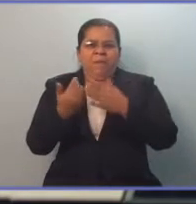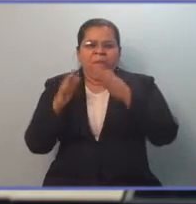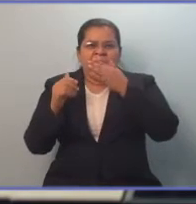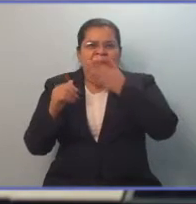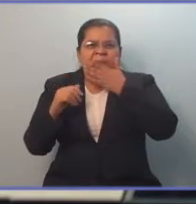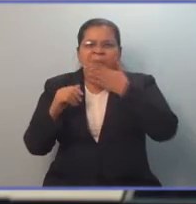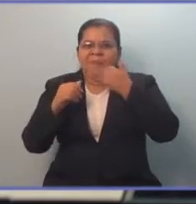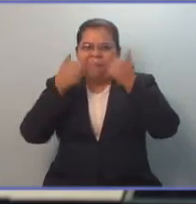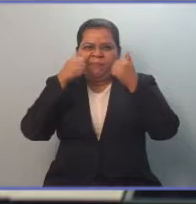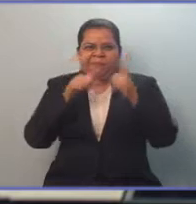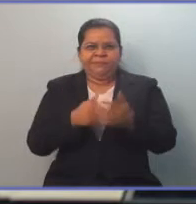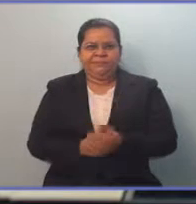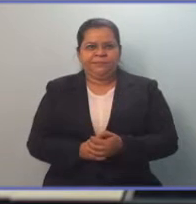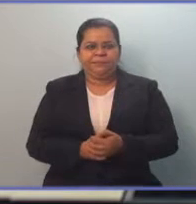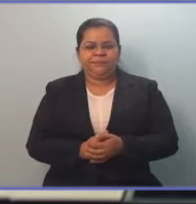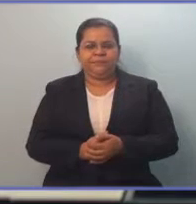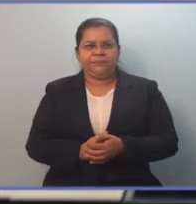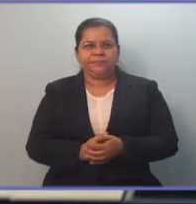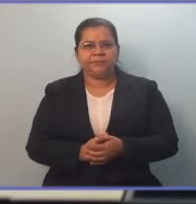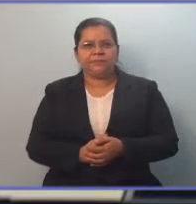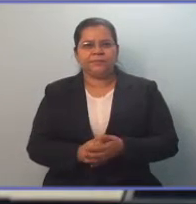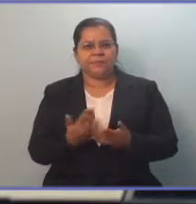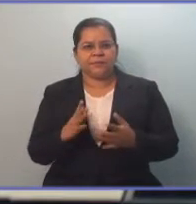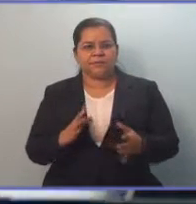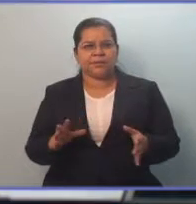Y eso fue un paso equivocado.